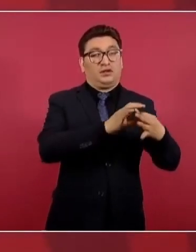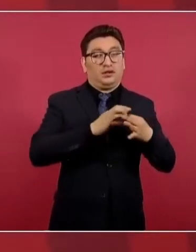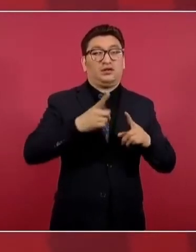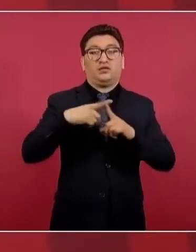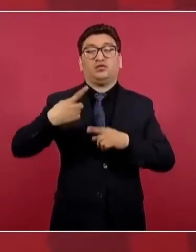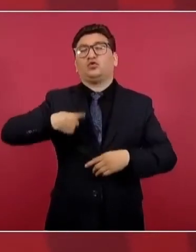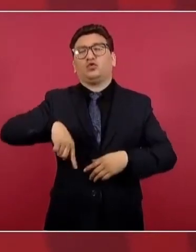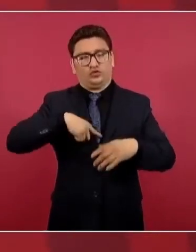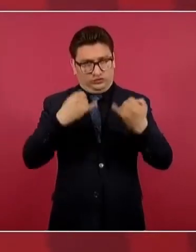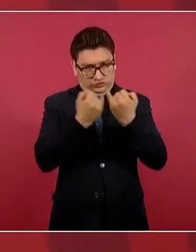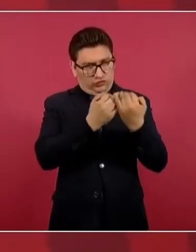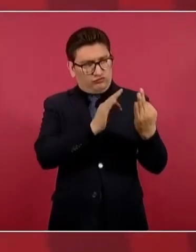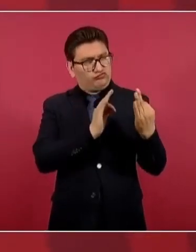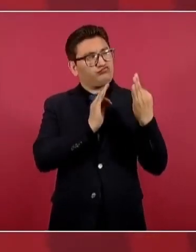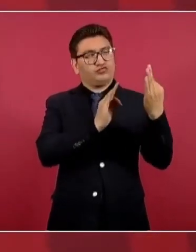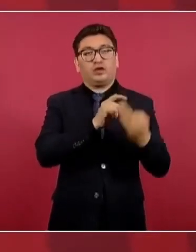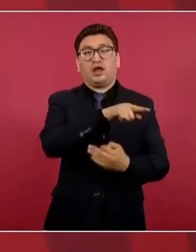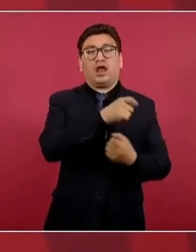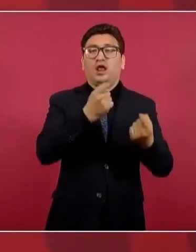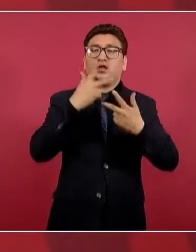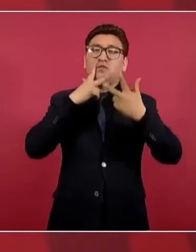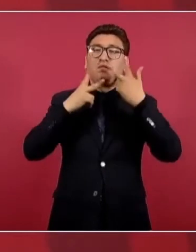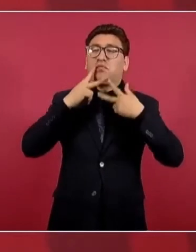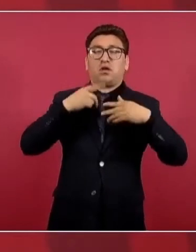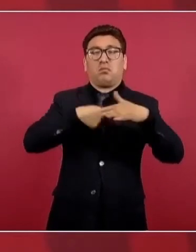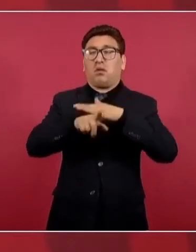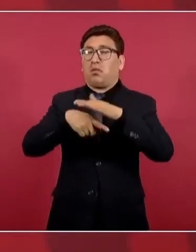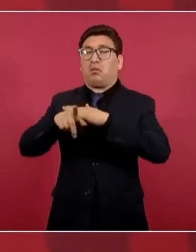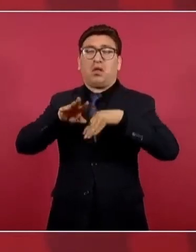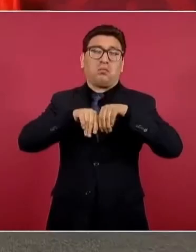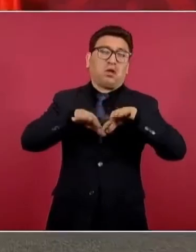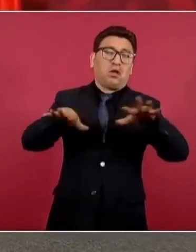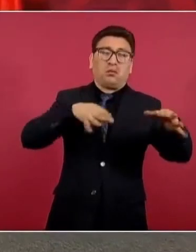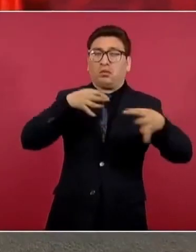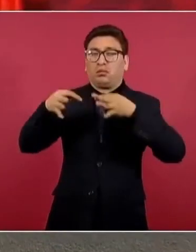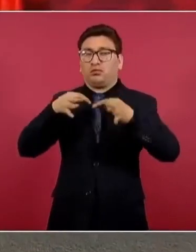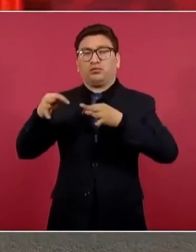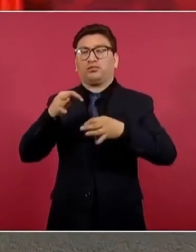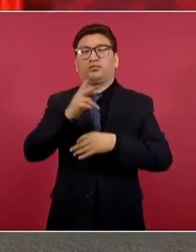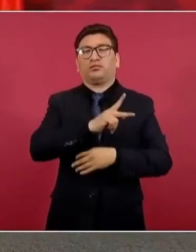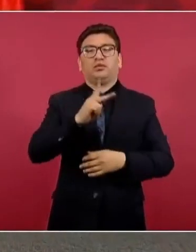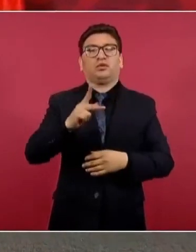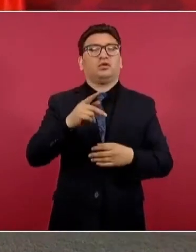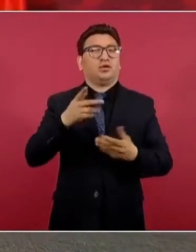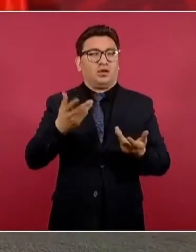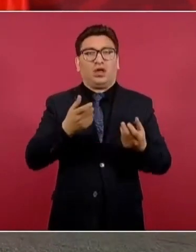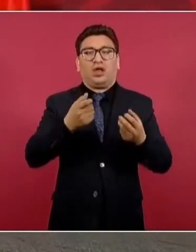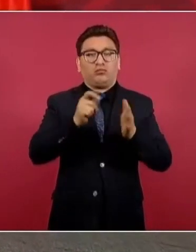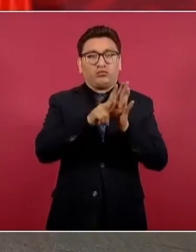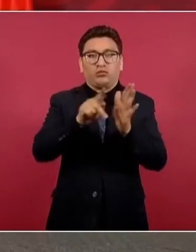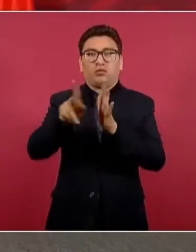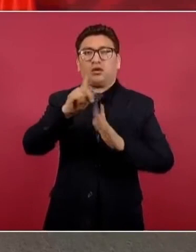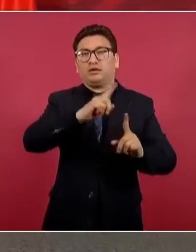desprestigio como las que lleva a cabo, entre otros medios,